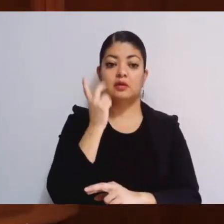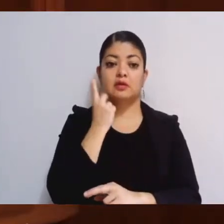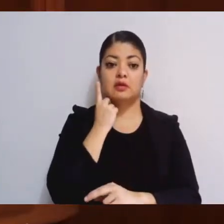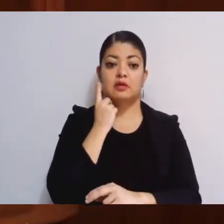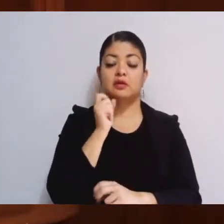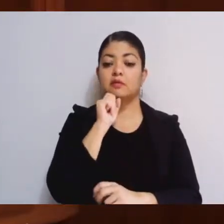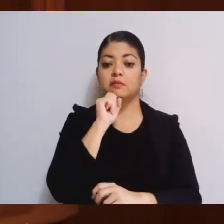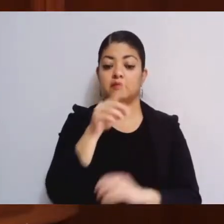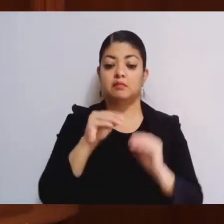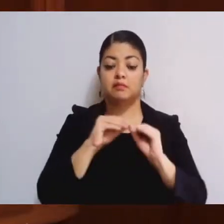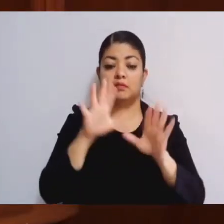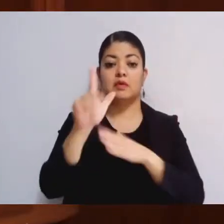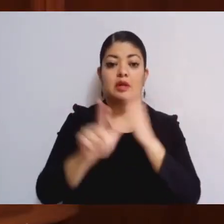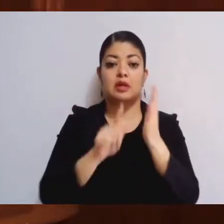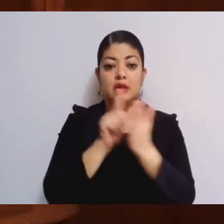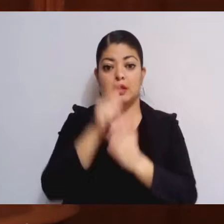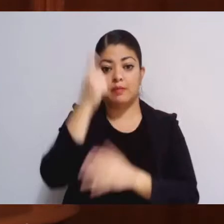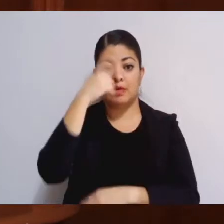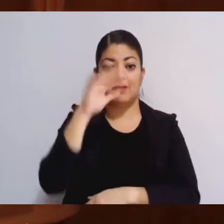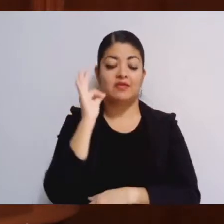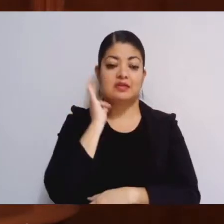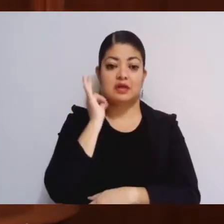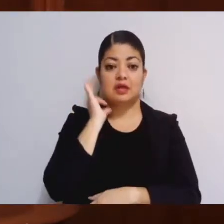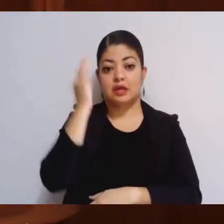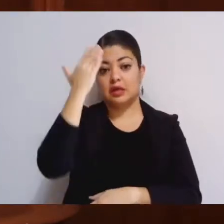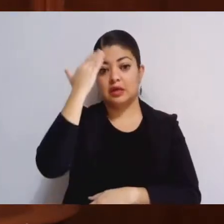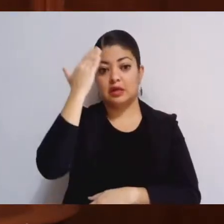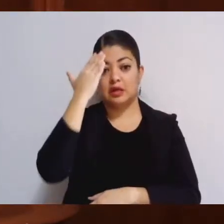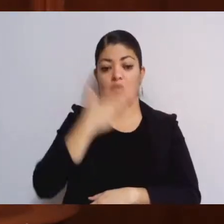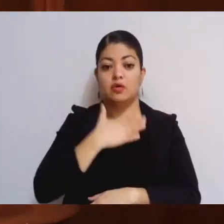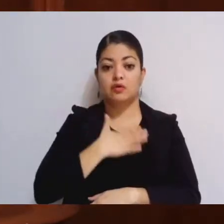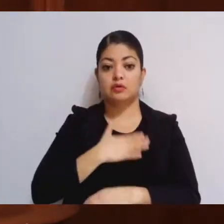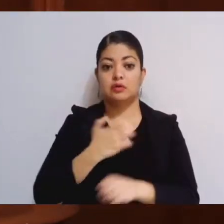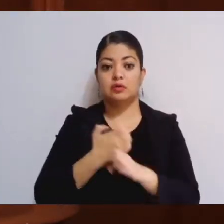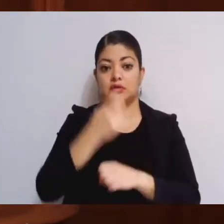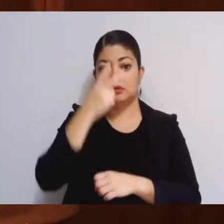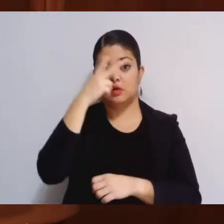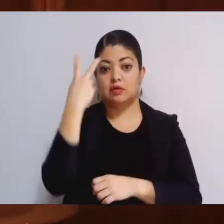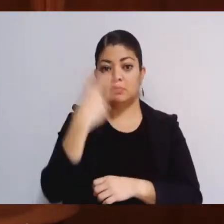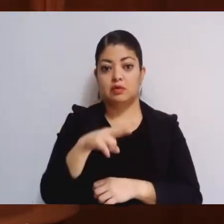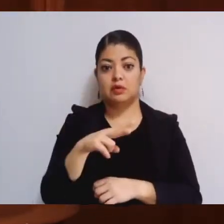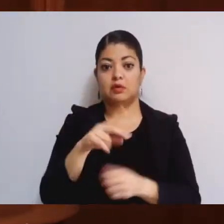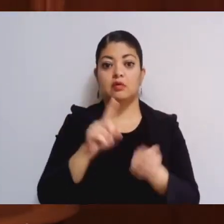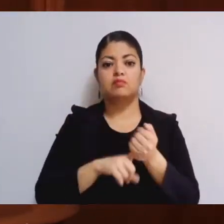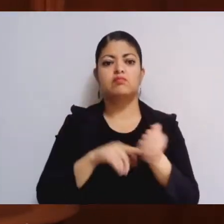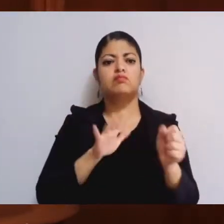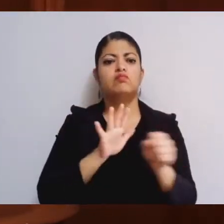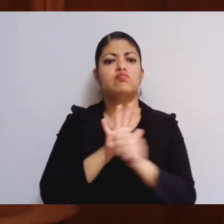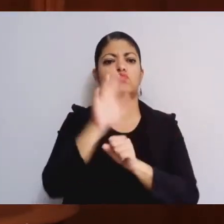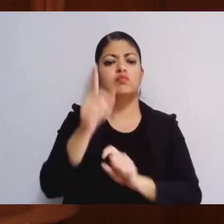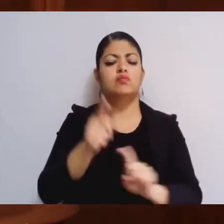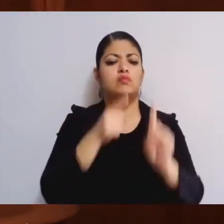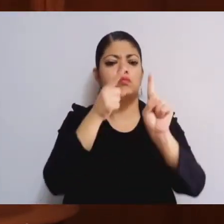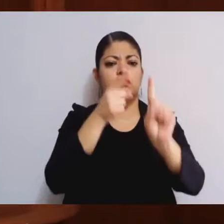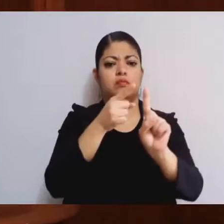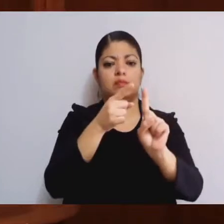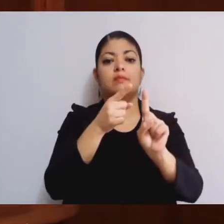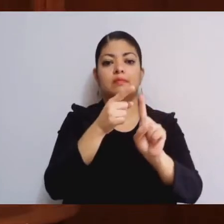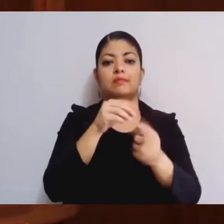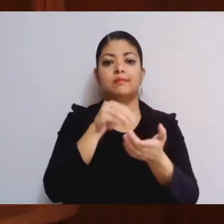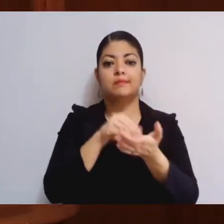expidió la ley para la Fiscalía General de Justicia del Estado de México, cuyo objetivo es establecer las atribuciones,